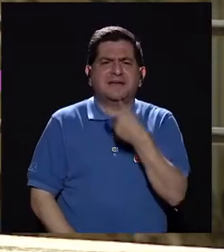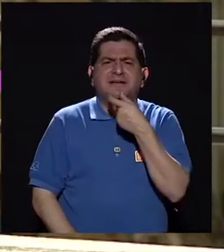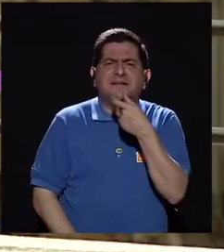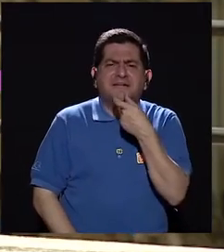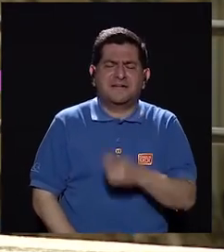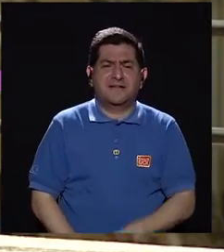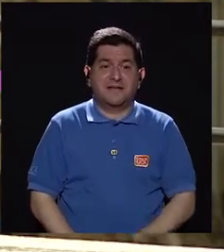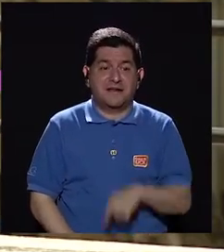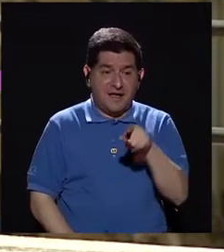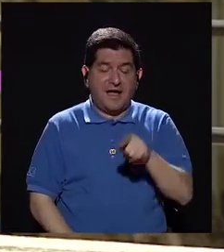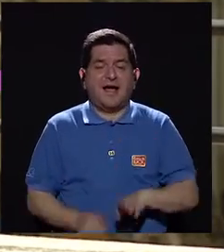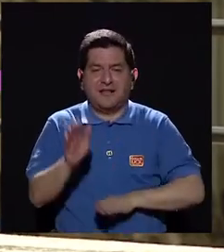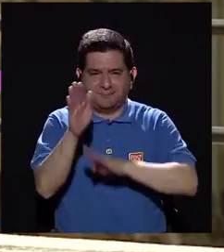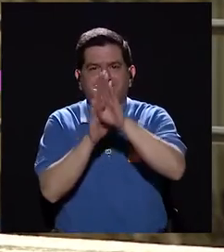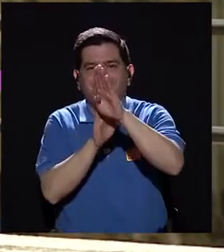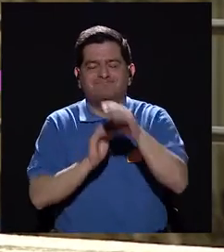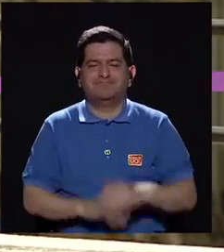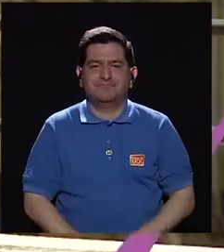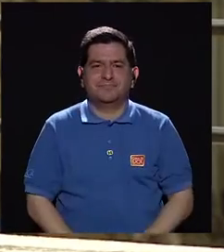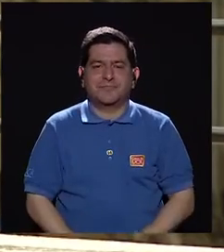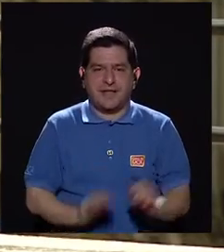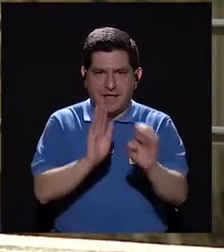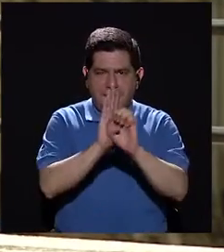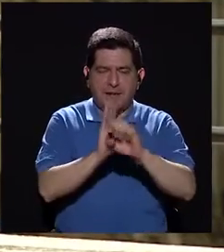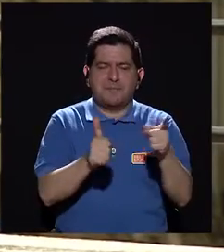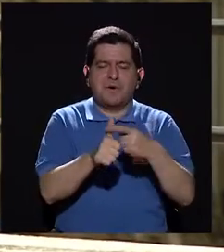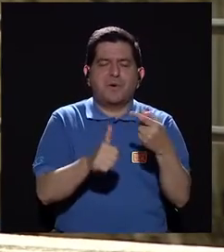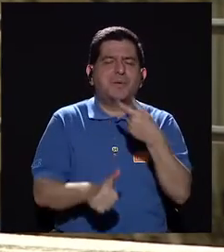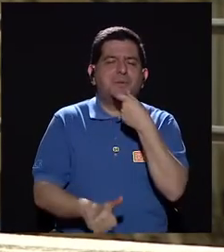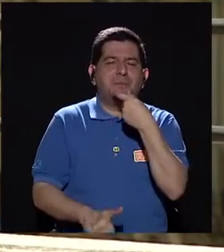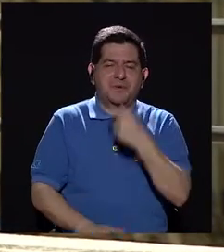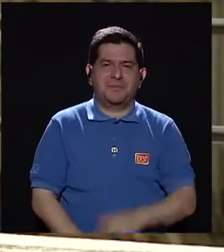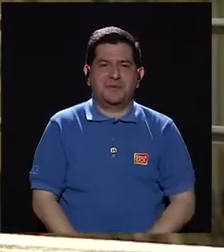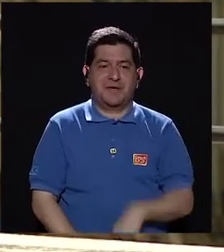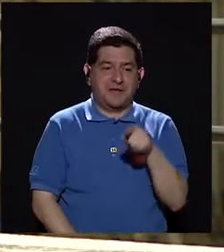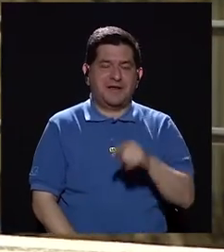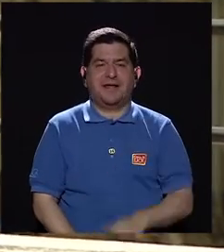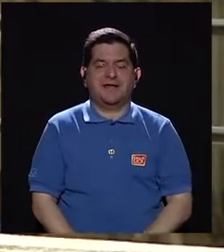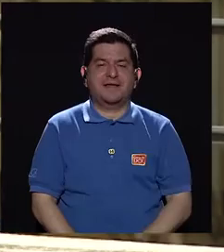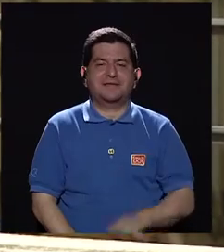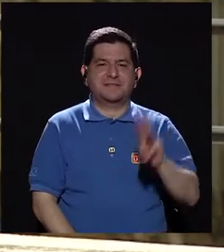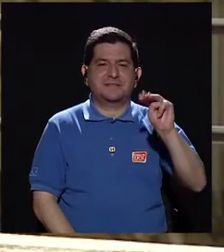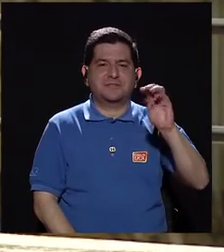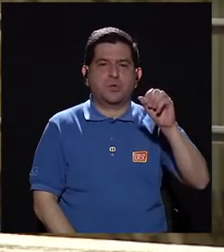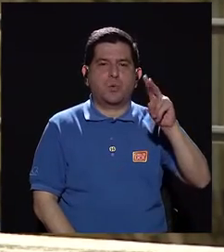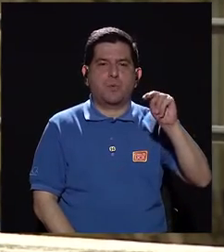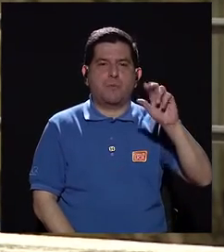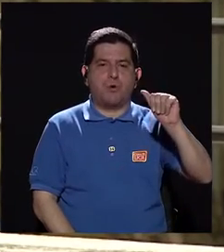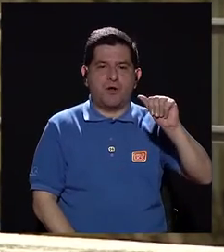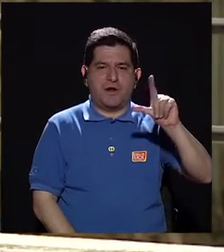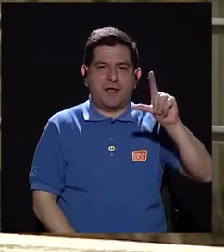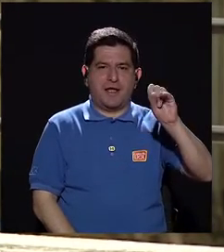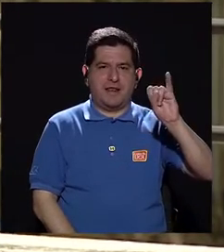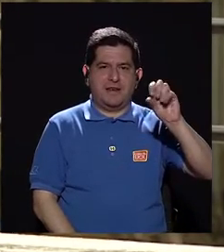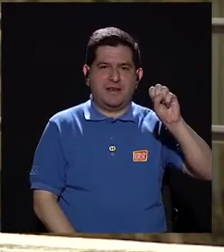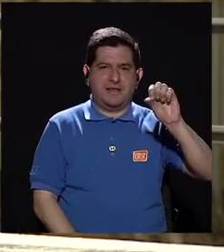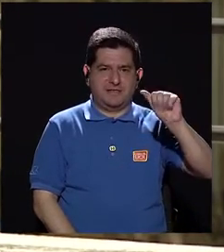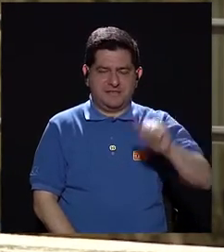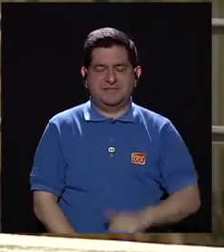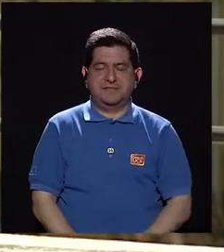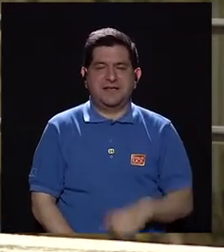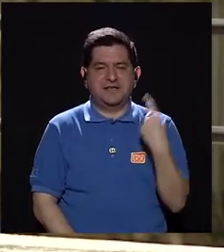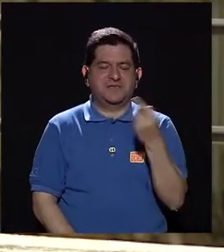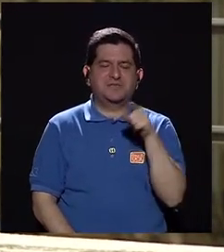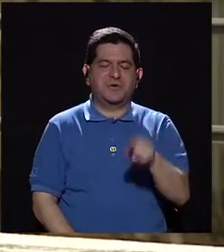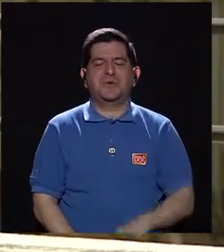genera risa, vamos a desarrollar esa risa. Por ejemplo, está la primera risa, la que llaman la risa de la Mona Lisa. Es esa risa